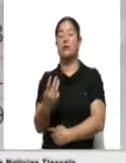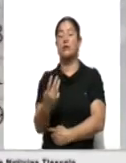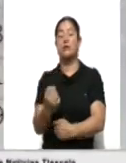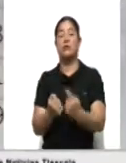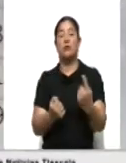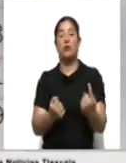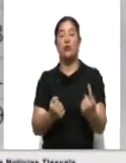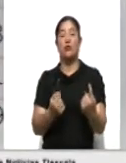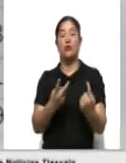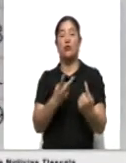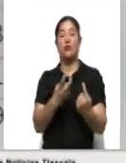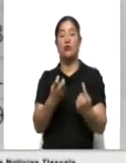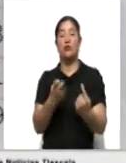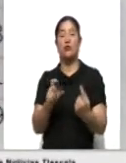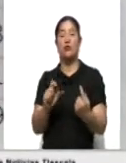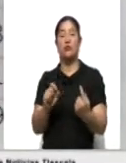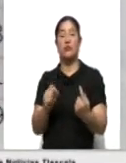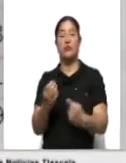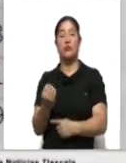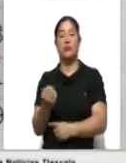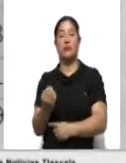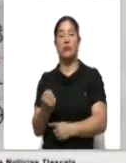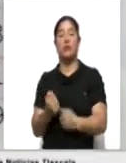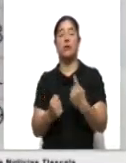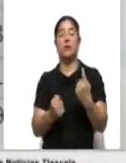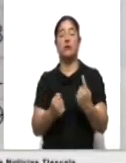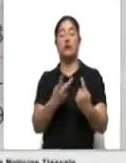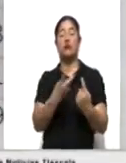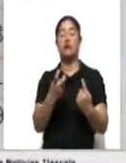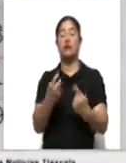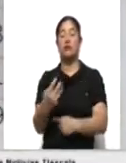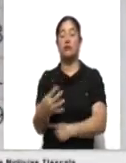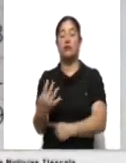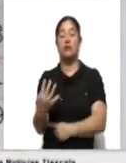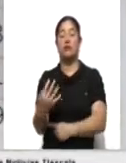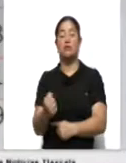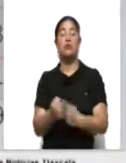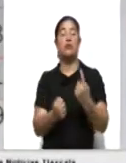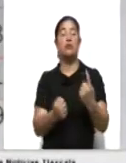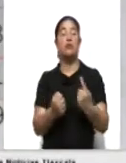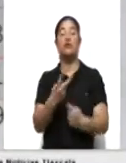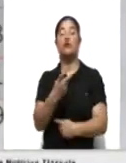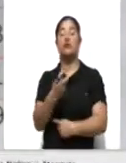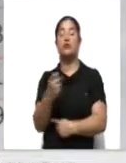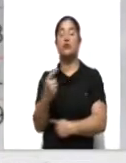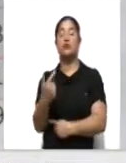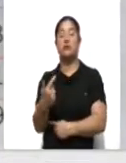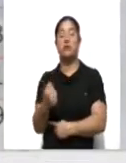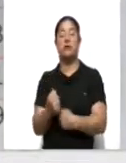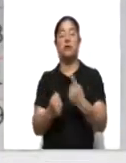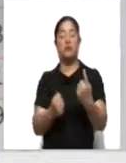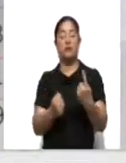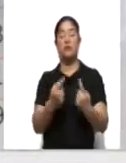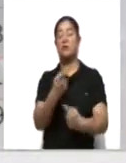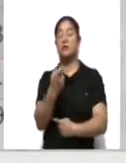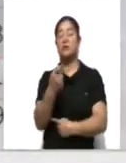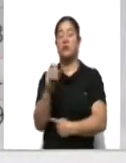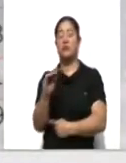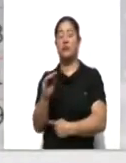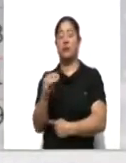Tepeyanco 229, Nativitas 214, Amahac 207, Xicot 5 194,